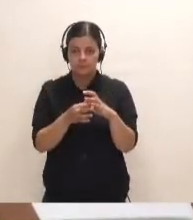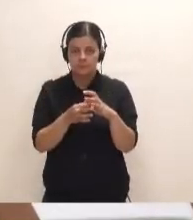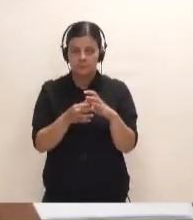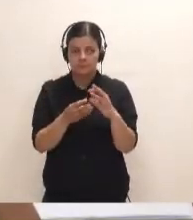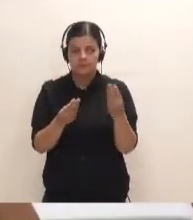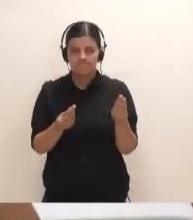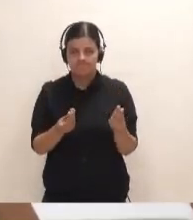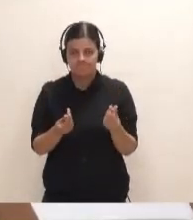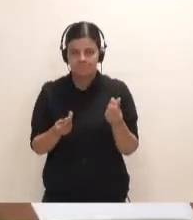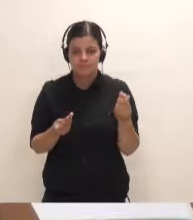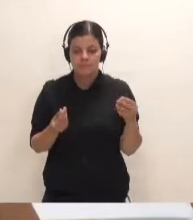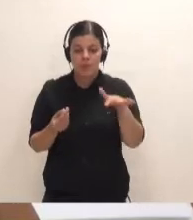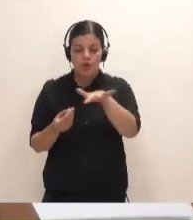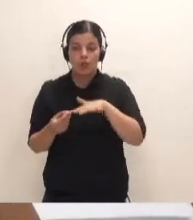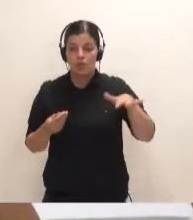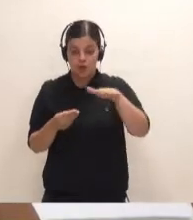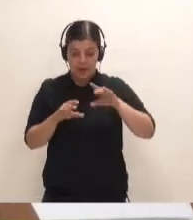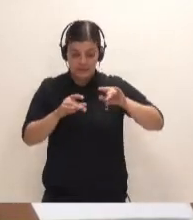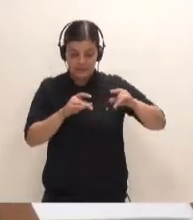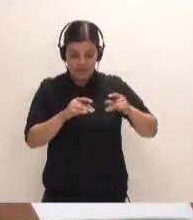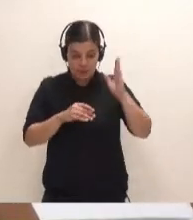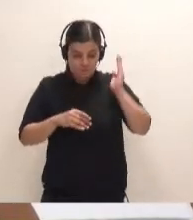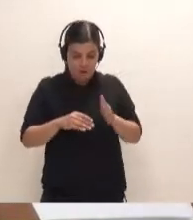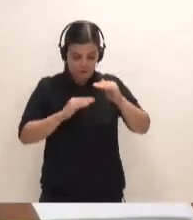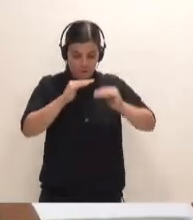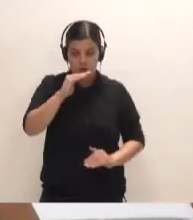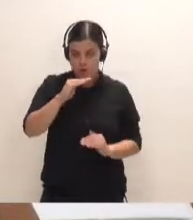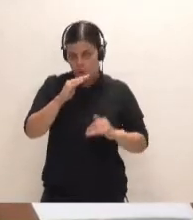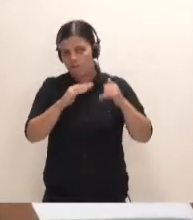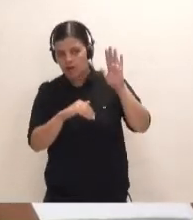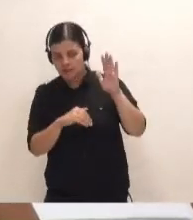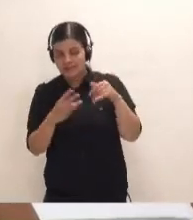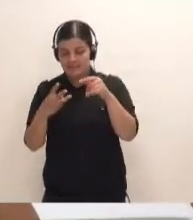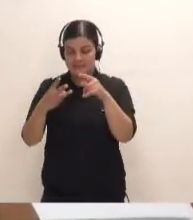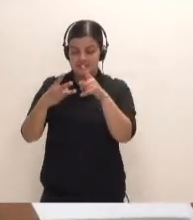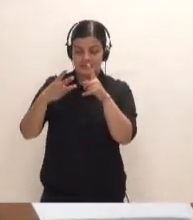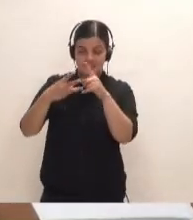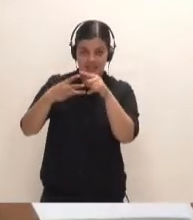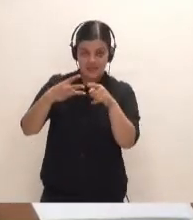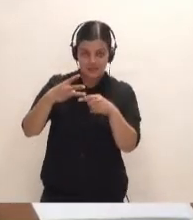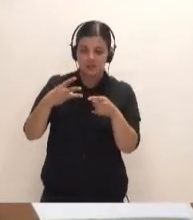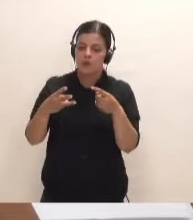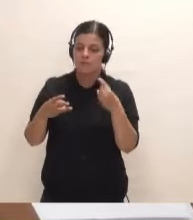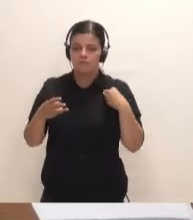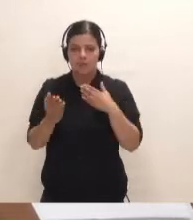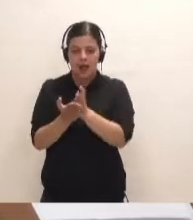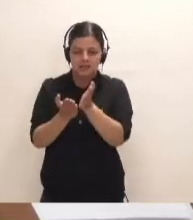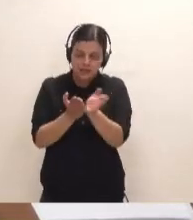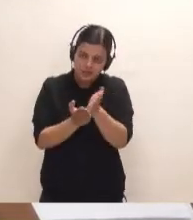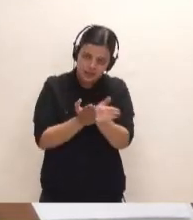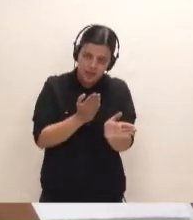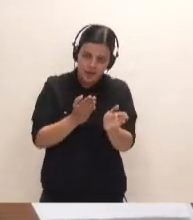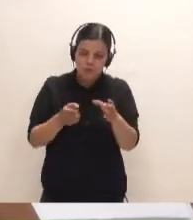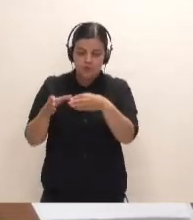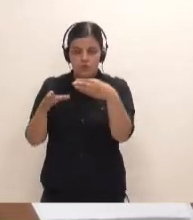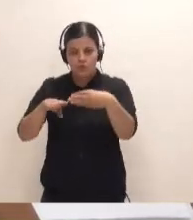menos a la zona en tierra y tres de ellas tenían que ver con esas distintas alternativas de construcción